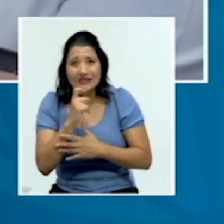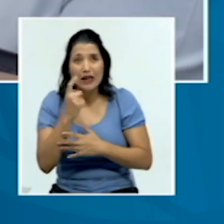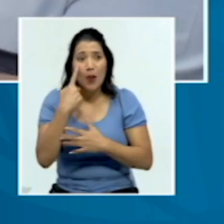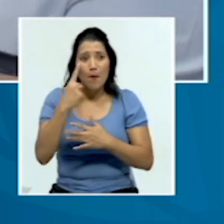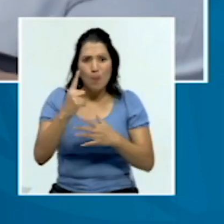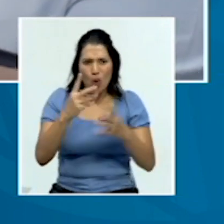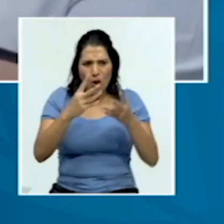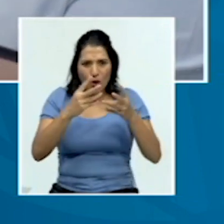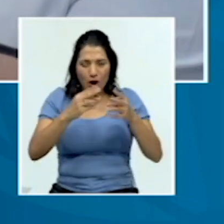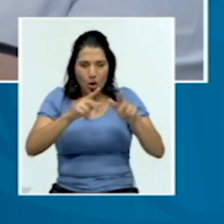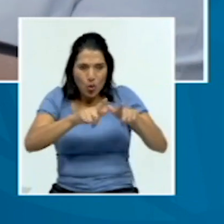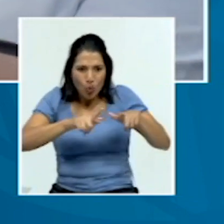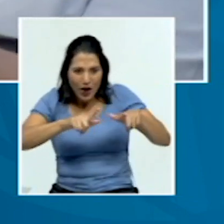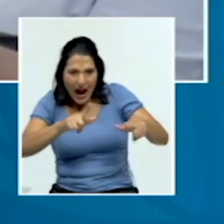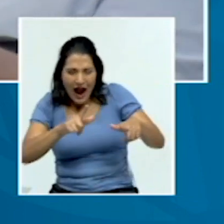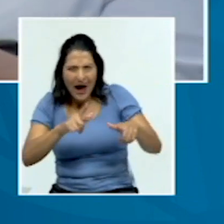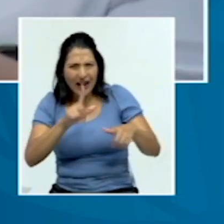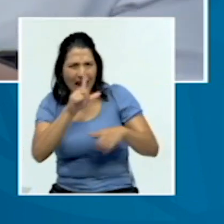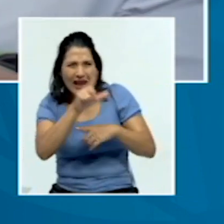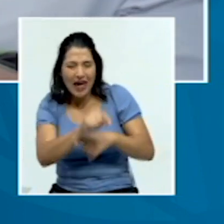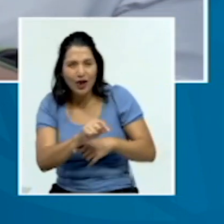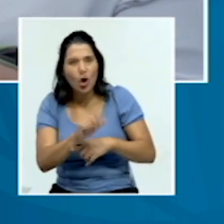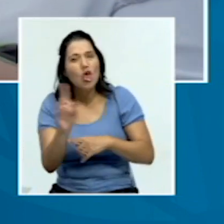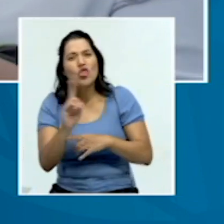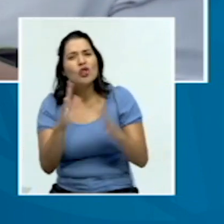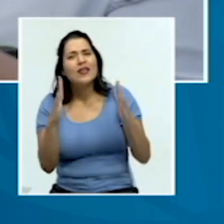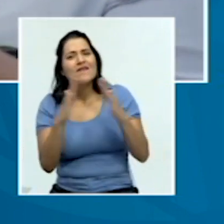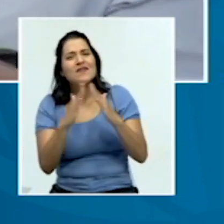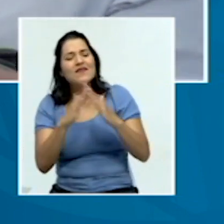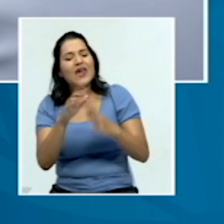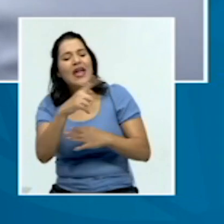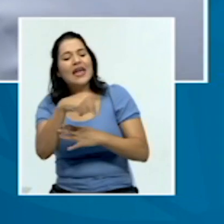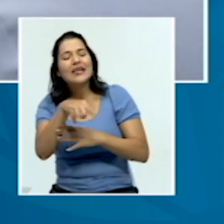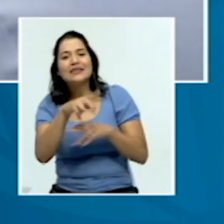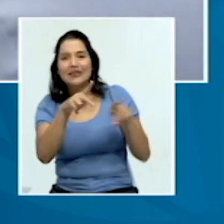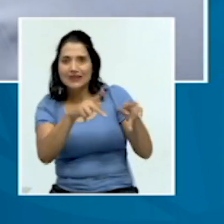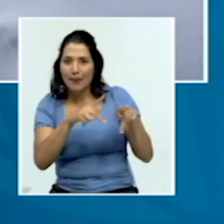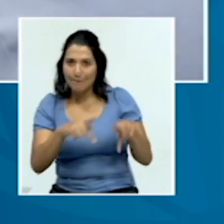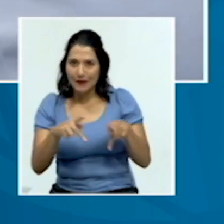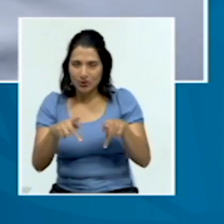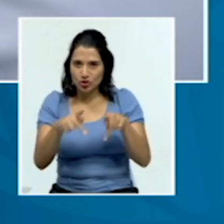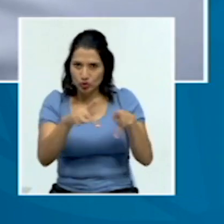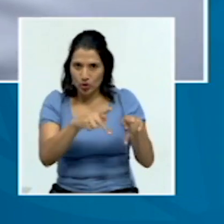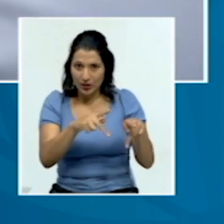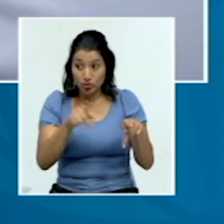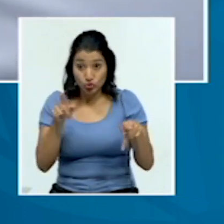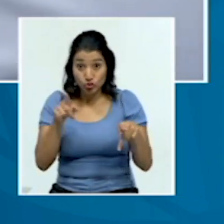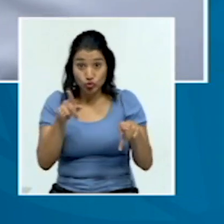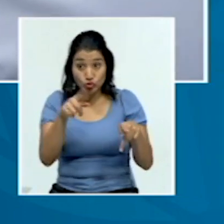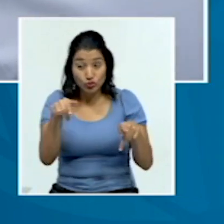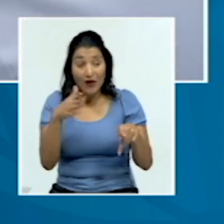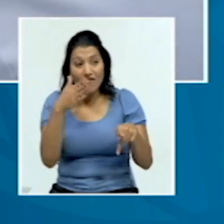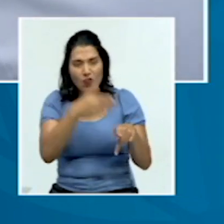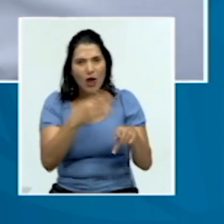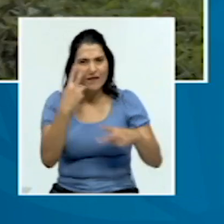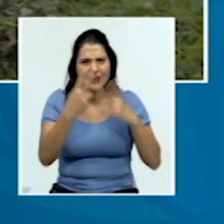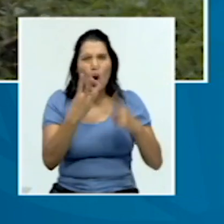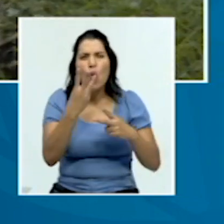distancia. ¿Dónde viven estas personas que fueron a visitar y cuántos son?